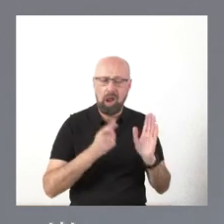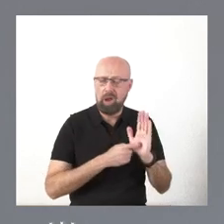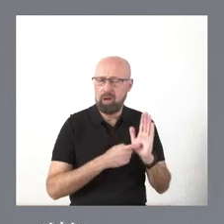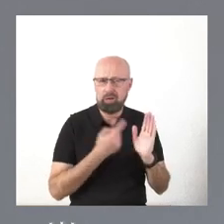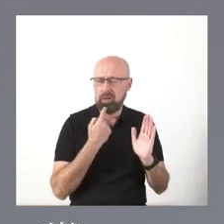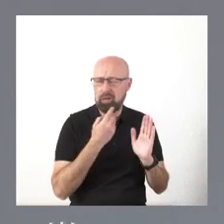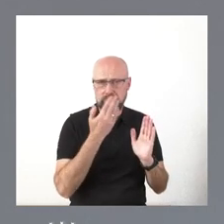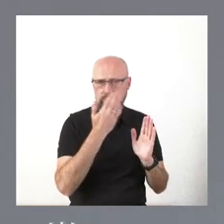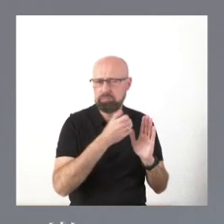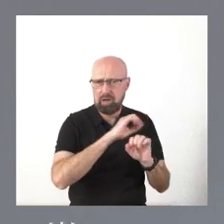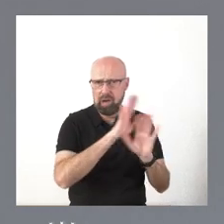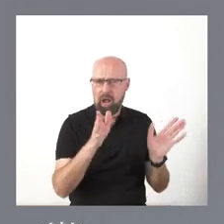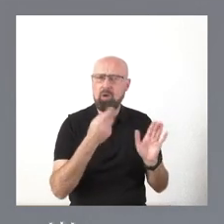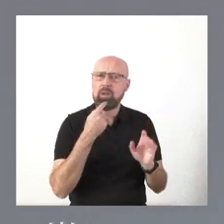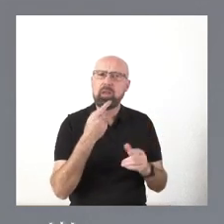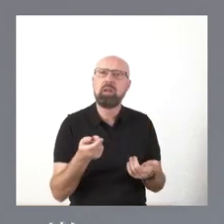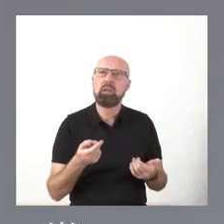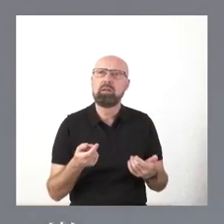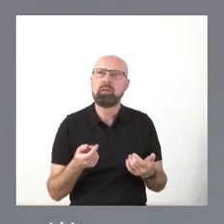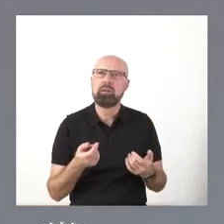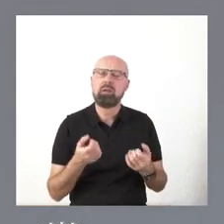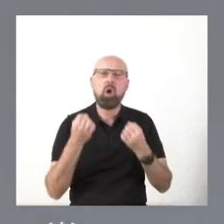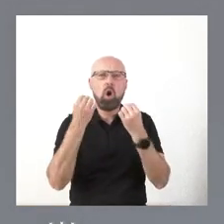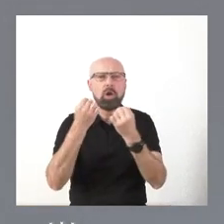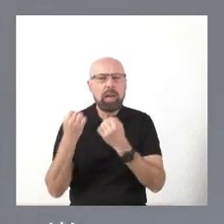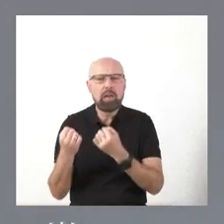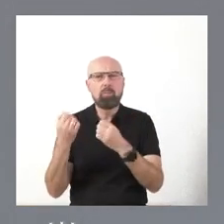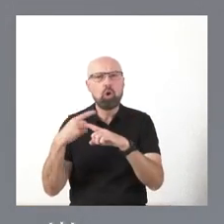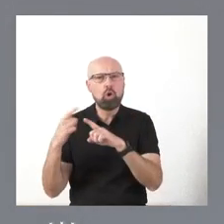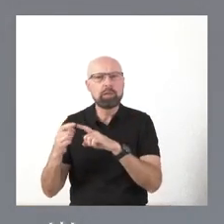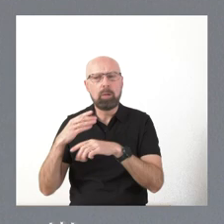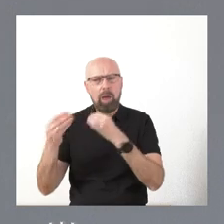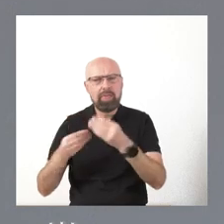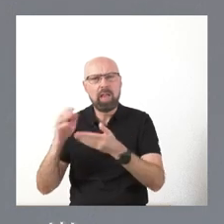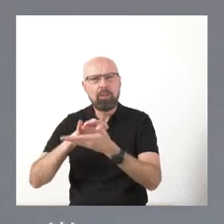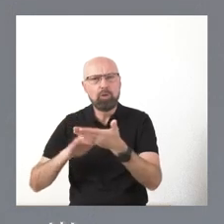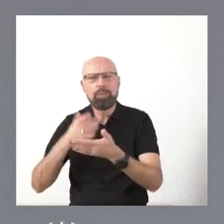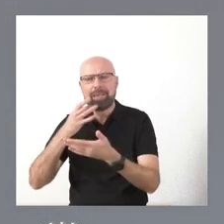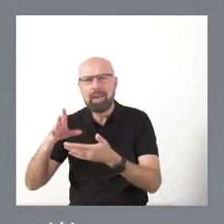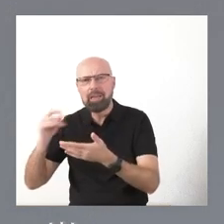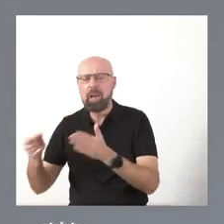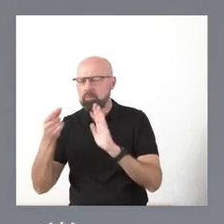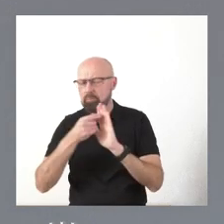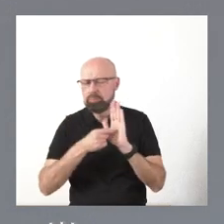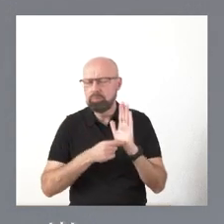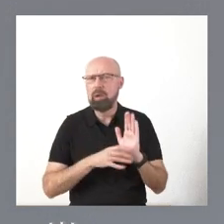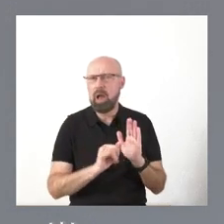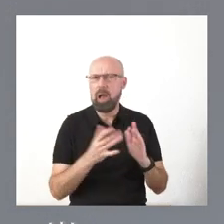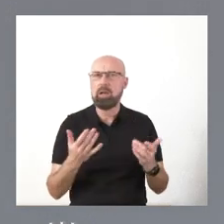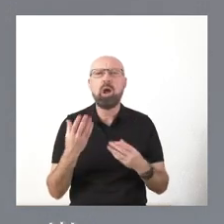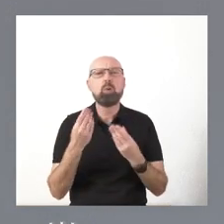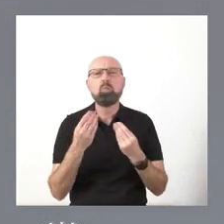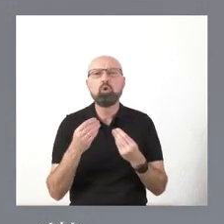enumera los organismos que pueden emitir informes. Hay muchísimos organismos y